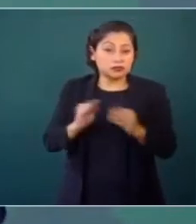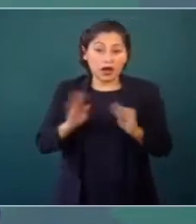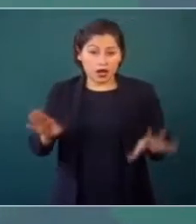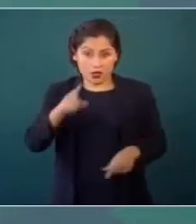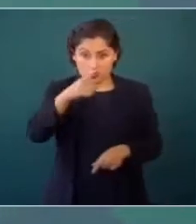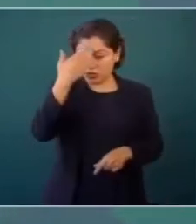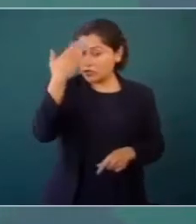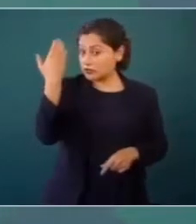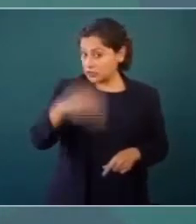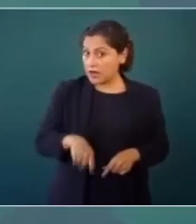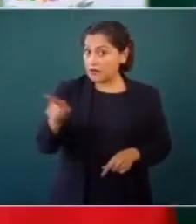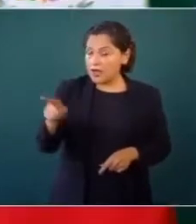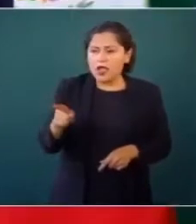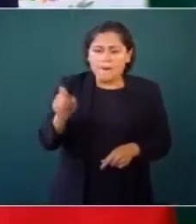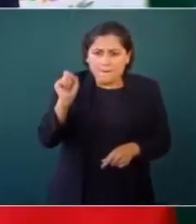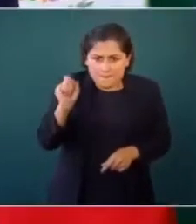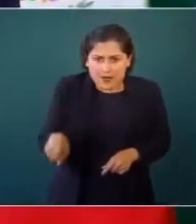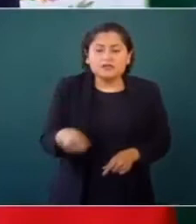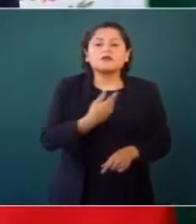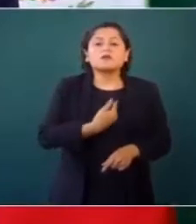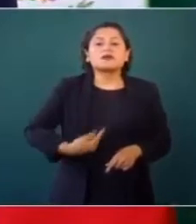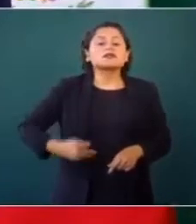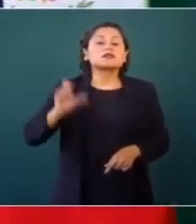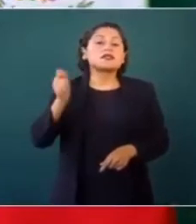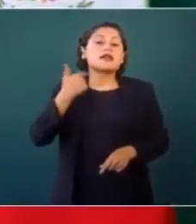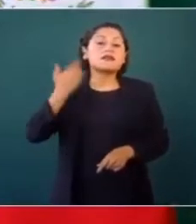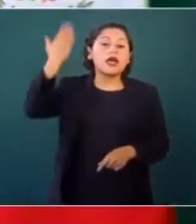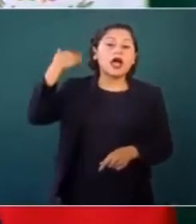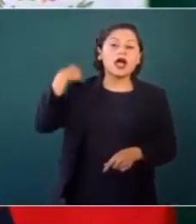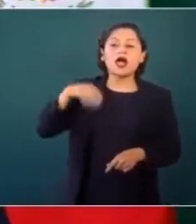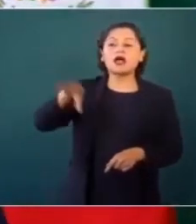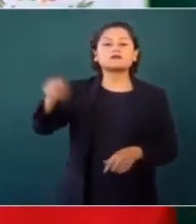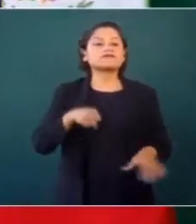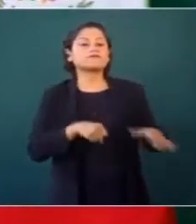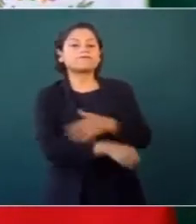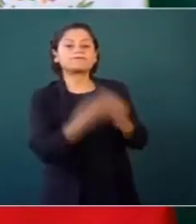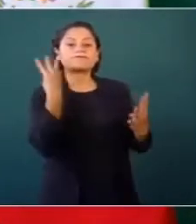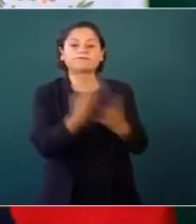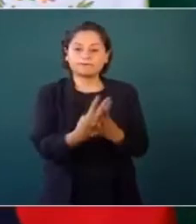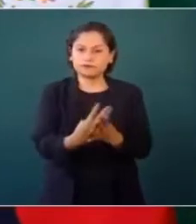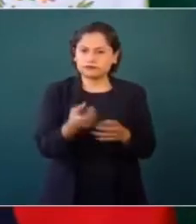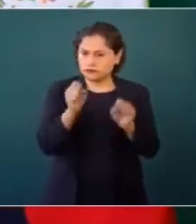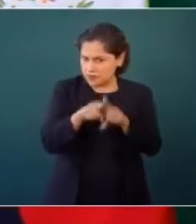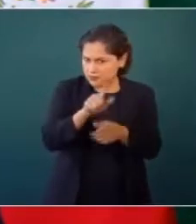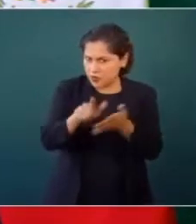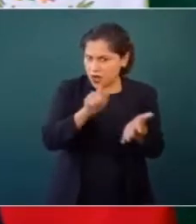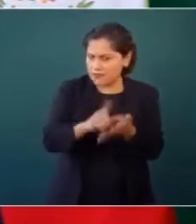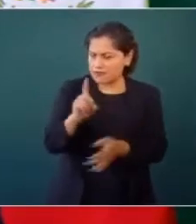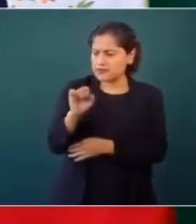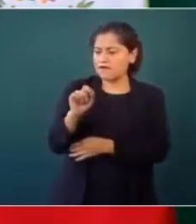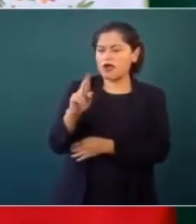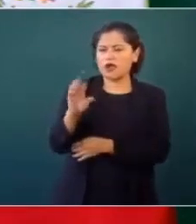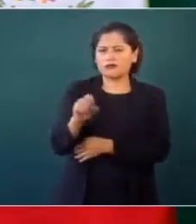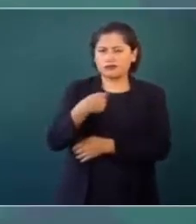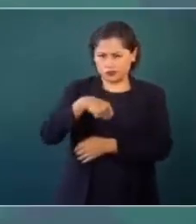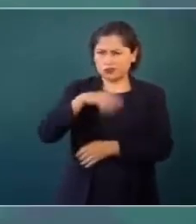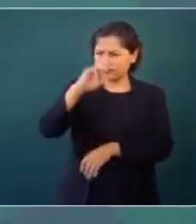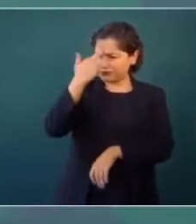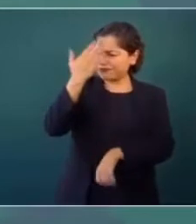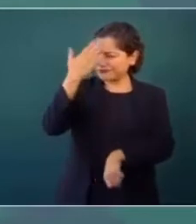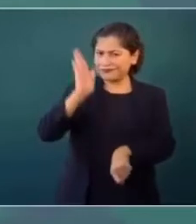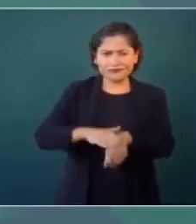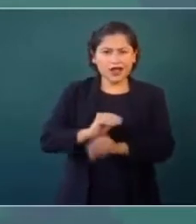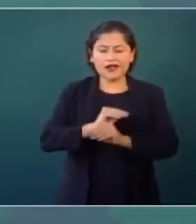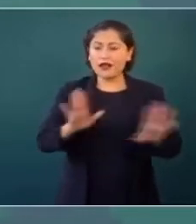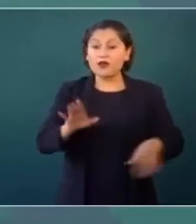mismo presidente de la República en esos años intentó meterlo a la cárcel con ese famoso desafuero. Sí lo recordamos todo, por supuesto que lo recordamos. Usted